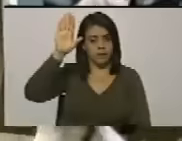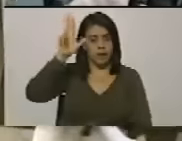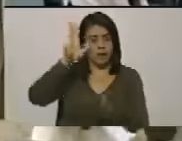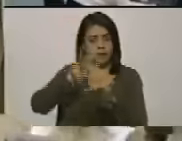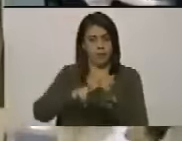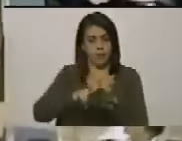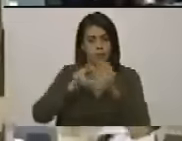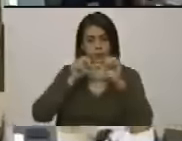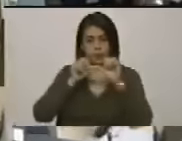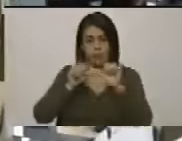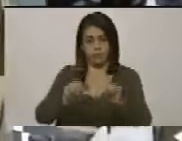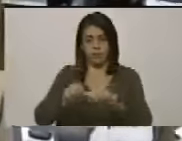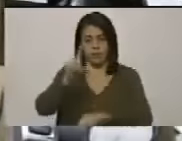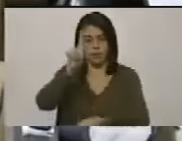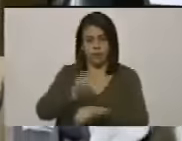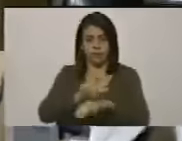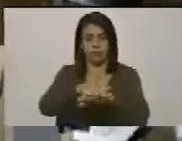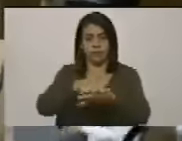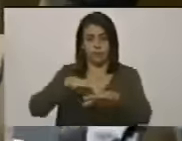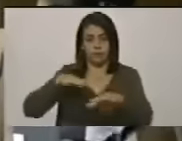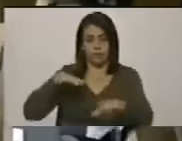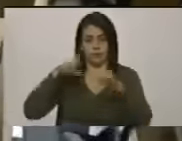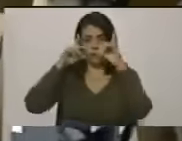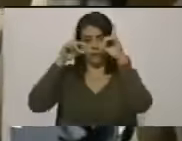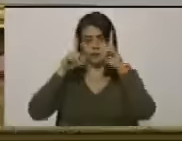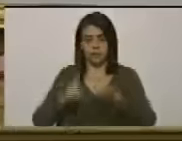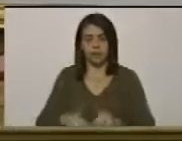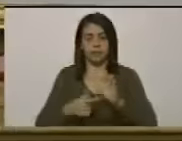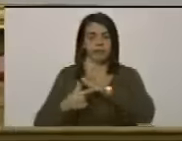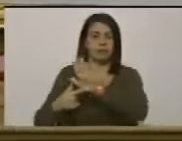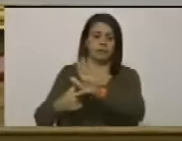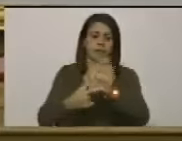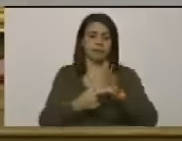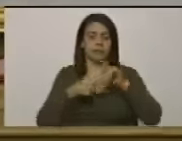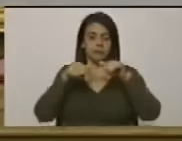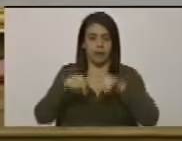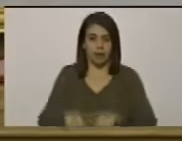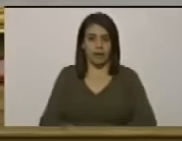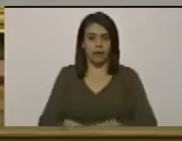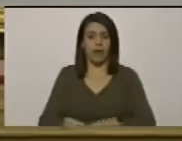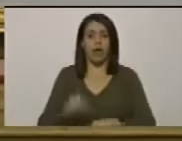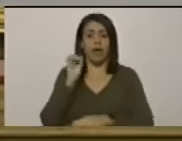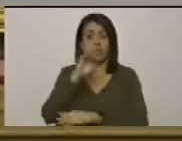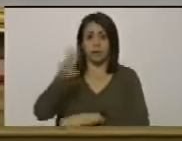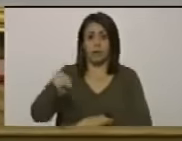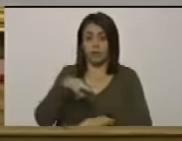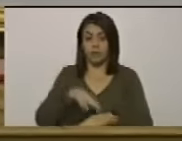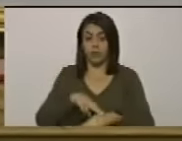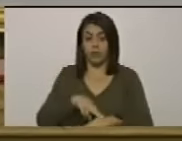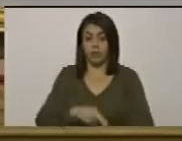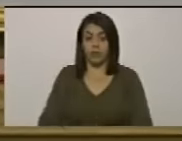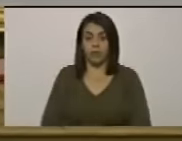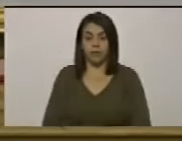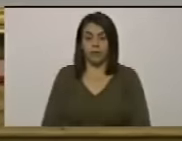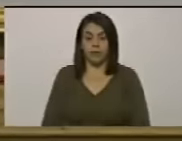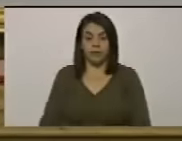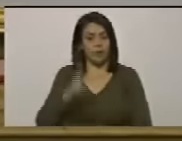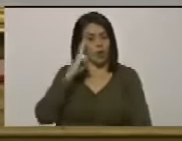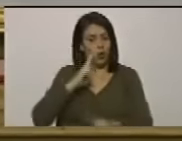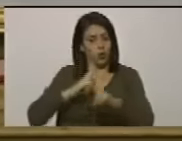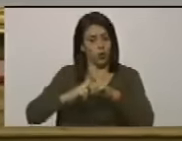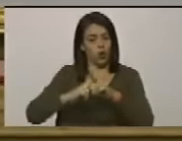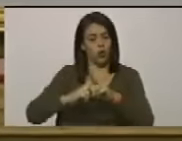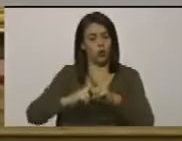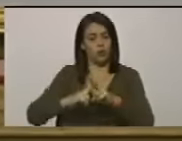queda aprobado por mayoría evidente y desde acá de nuestra Asamblea Nacional honor y